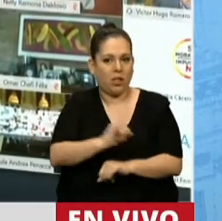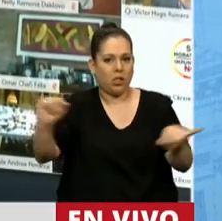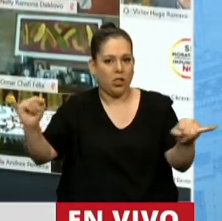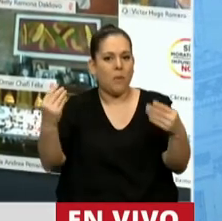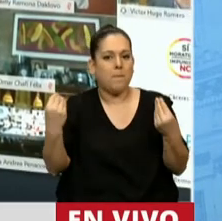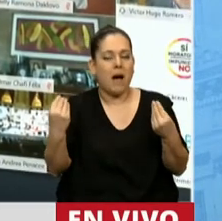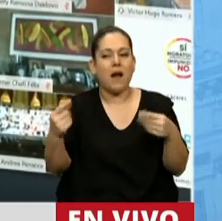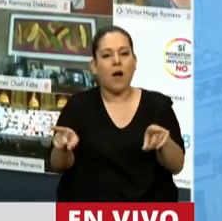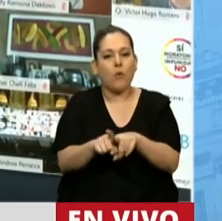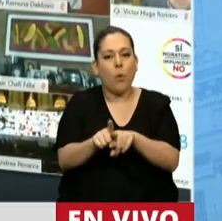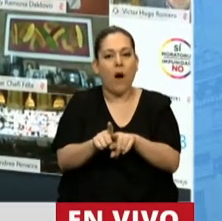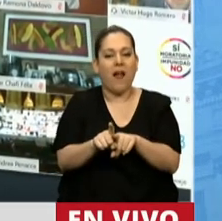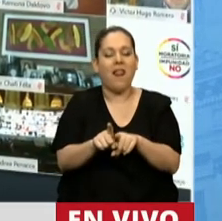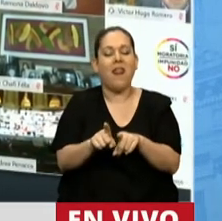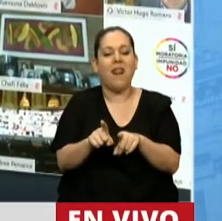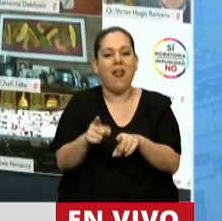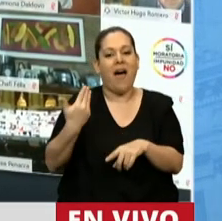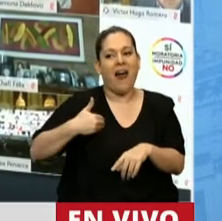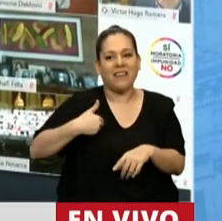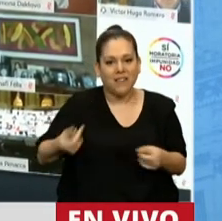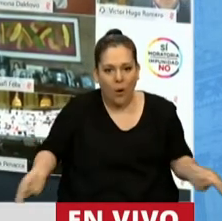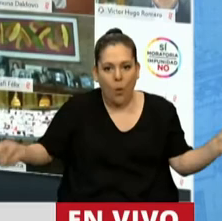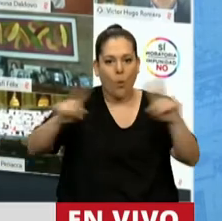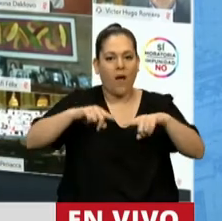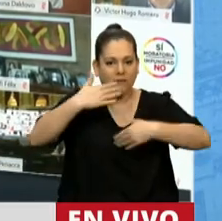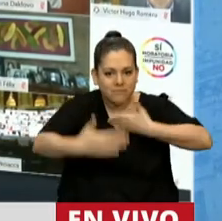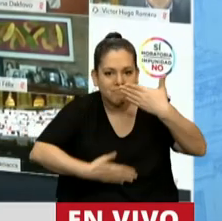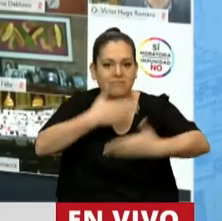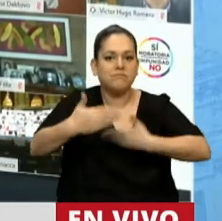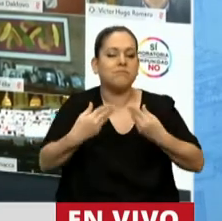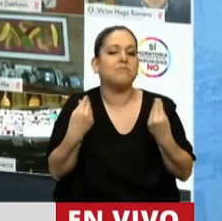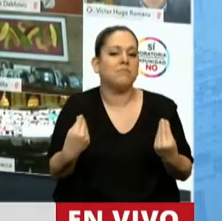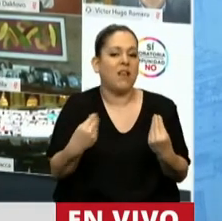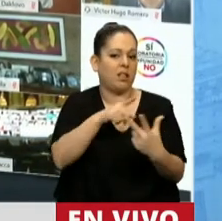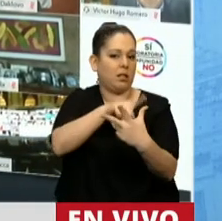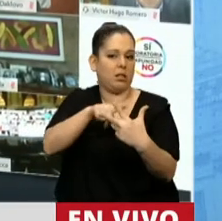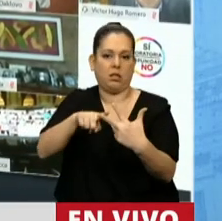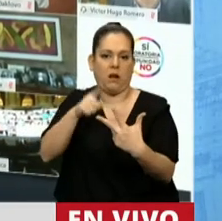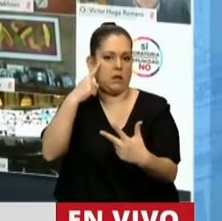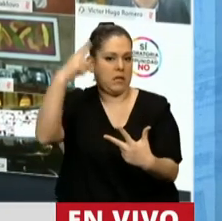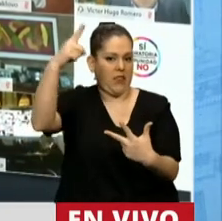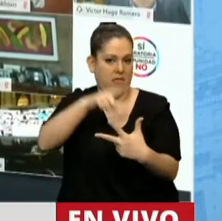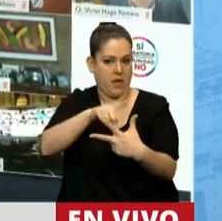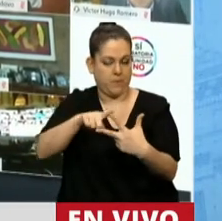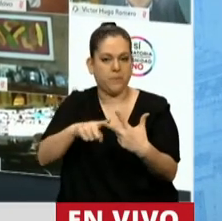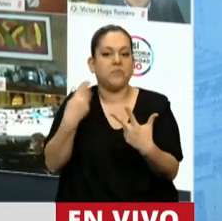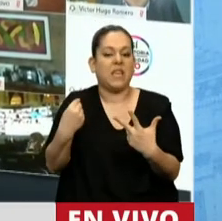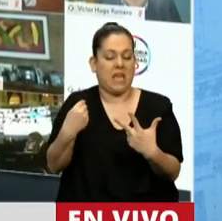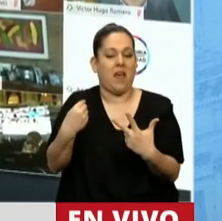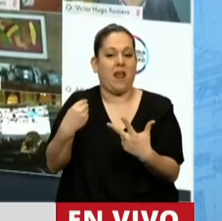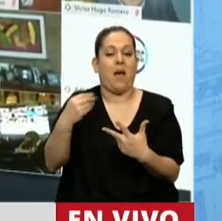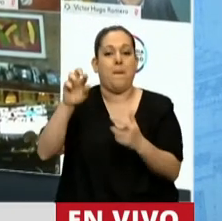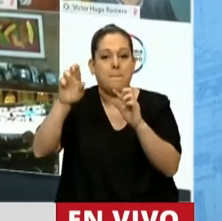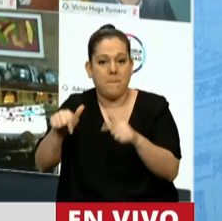reconstruir nuestro país estaban fijados en tres ejes, que eran la reestructuración de la